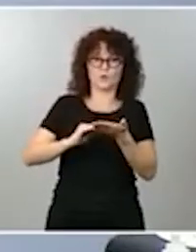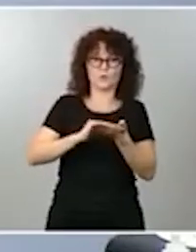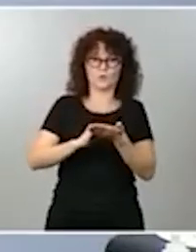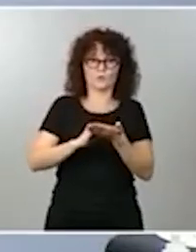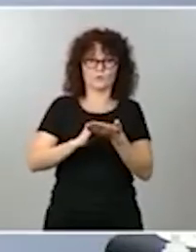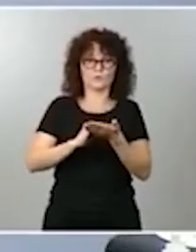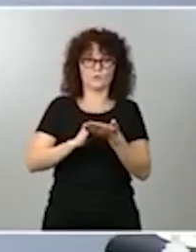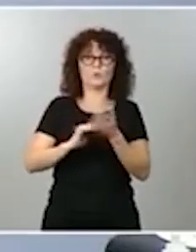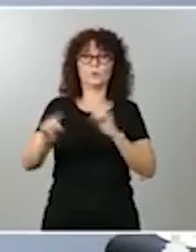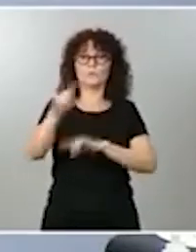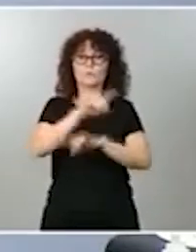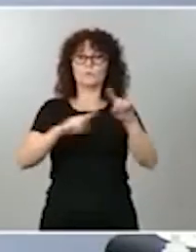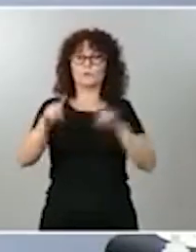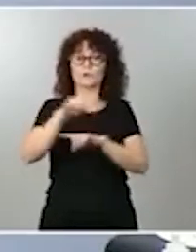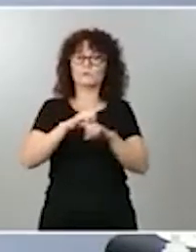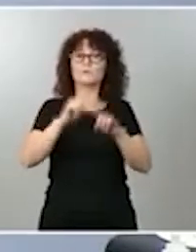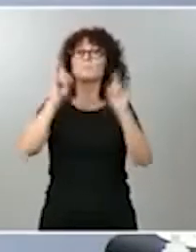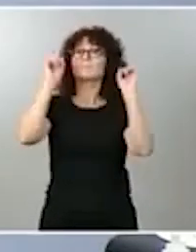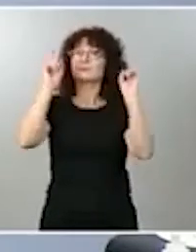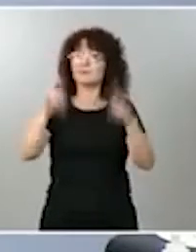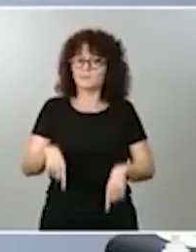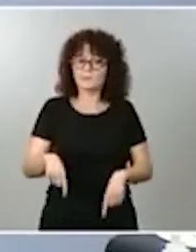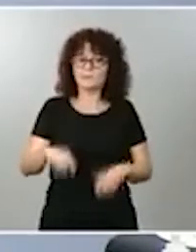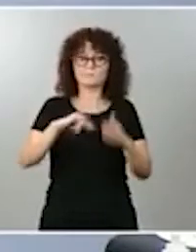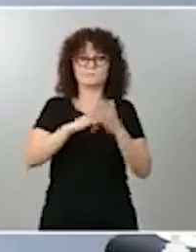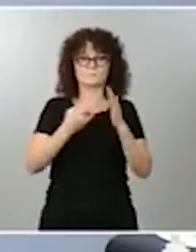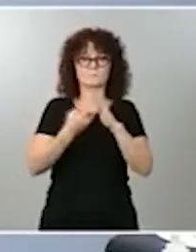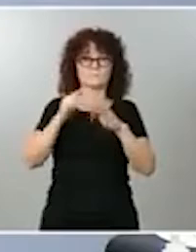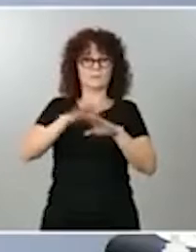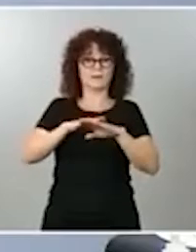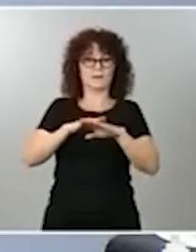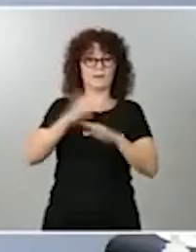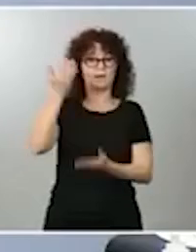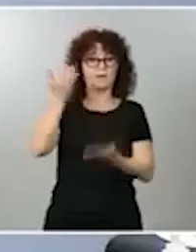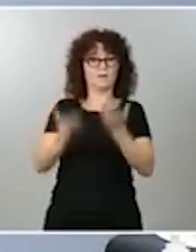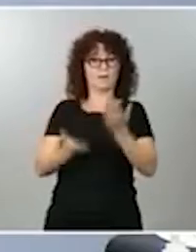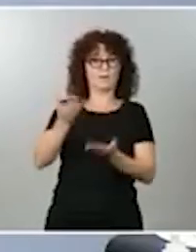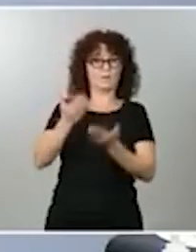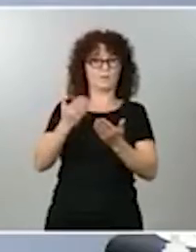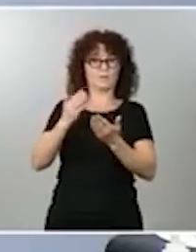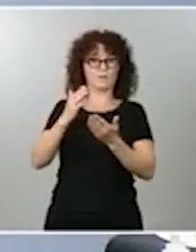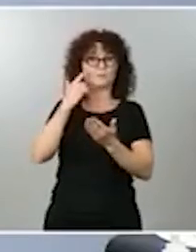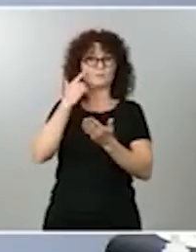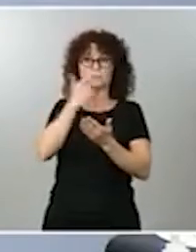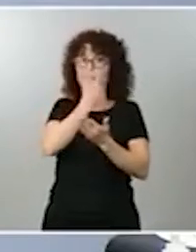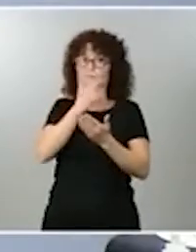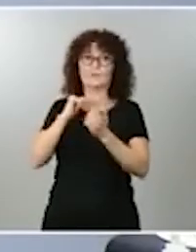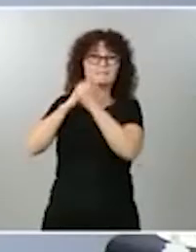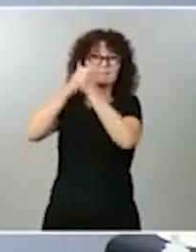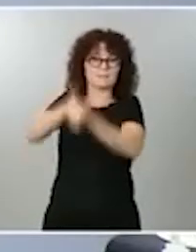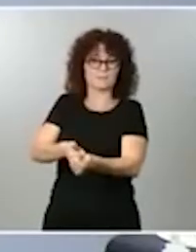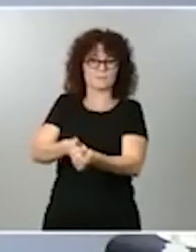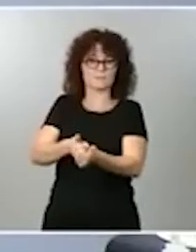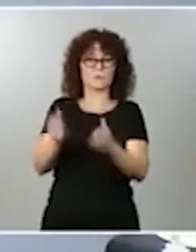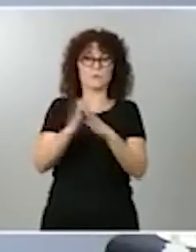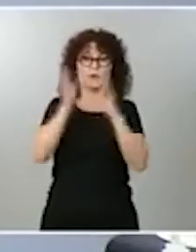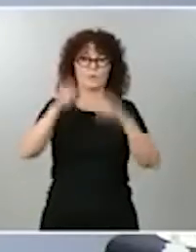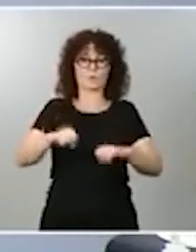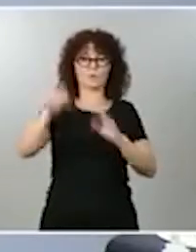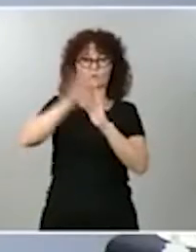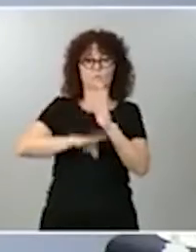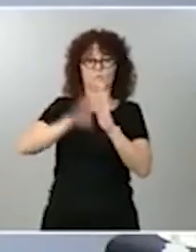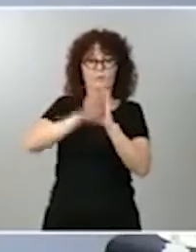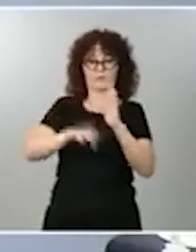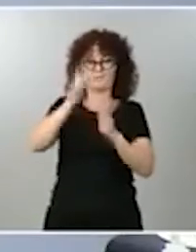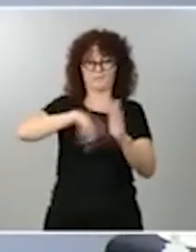como en los propios mecanismos de evaluación y de seguimiento de los acuerdos alcanzados, de las medidas contenidas en esos planes